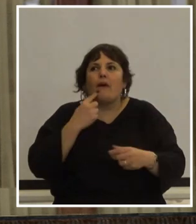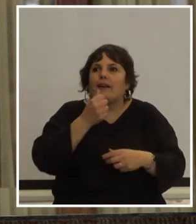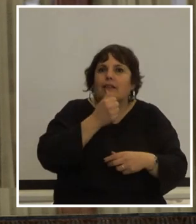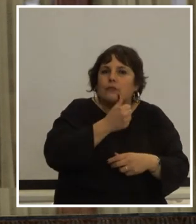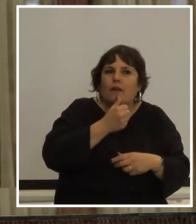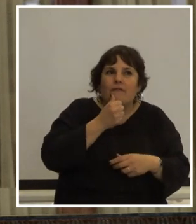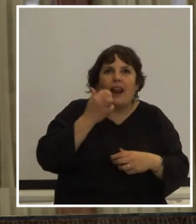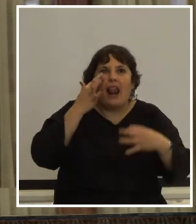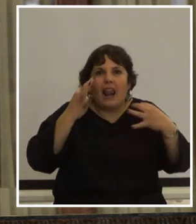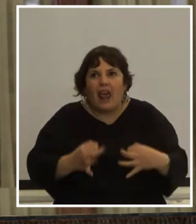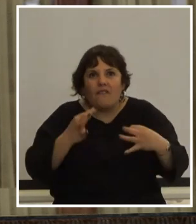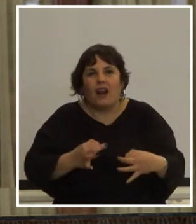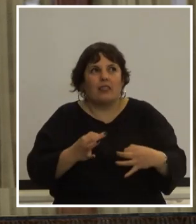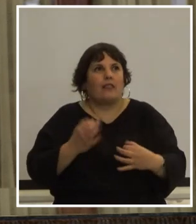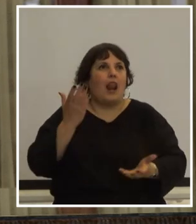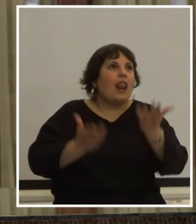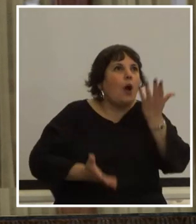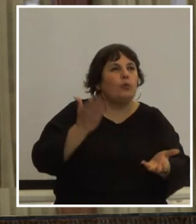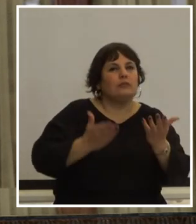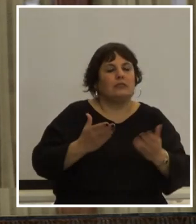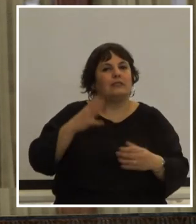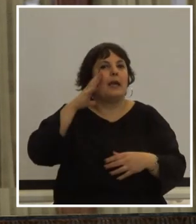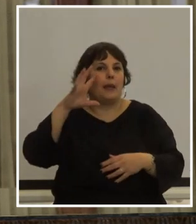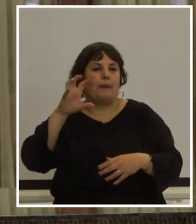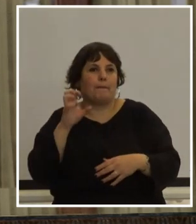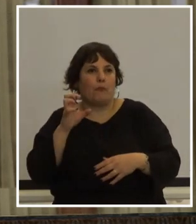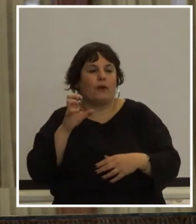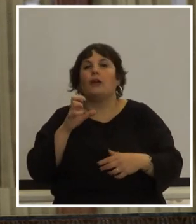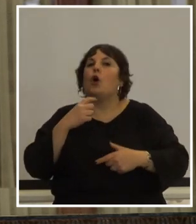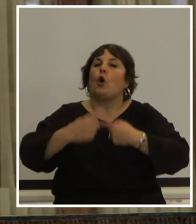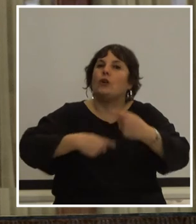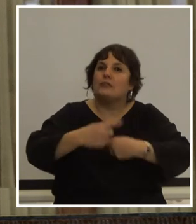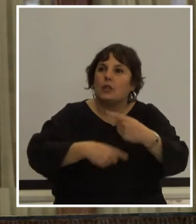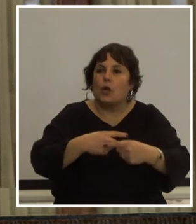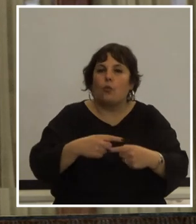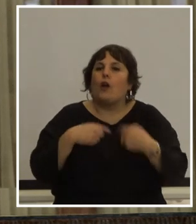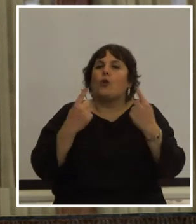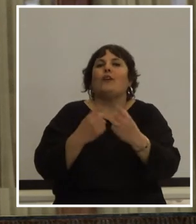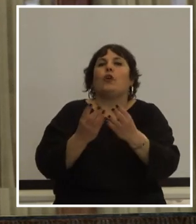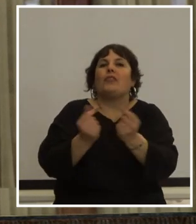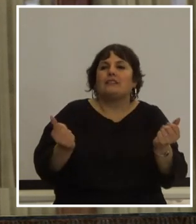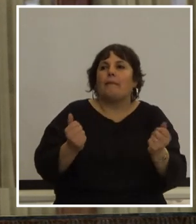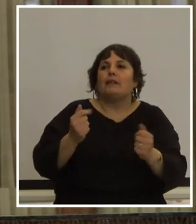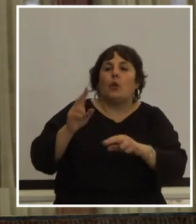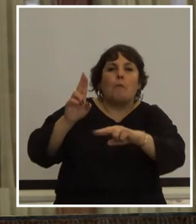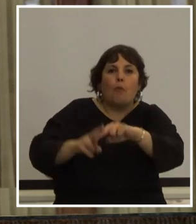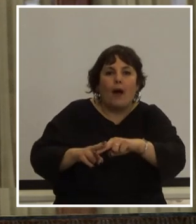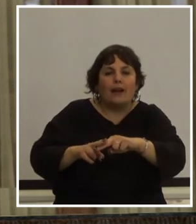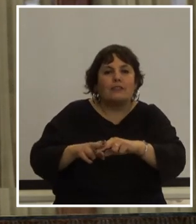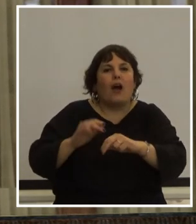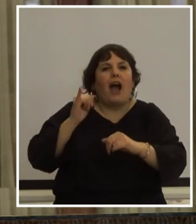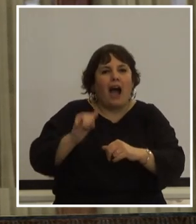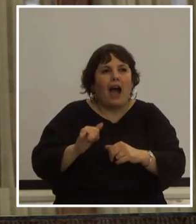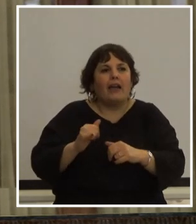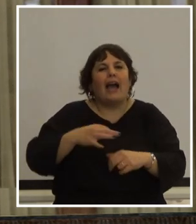la verdad la justicia y la memoria con dignidad nuestros desaparecidos y muertos tendrán un lugar